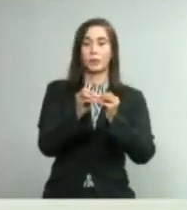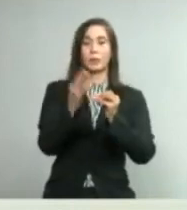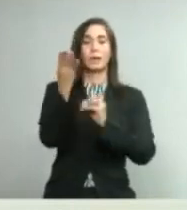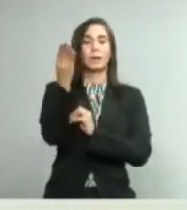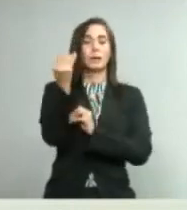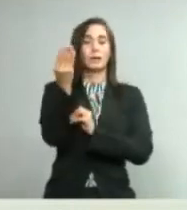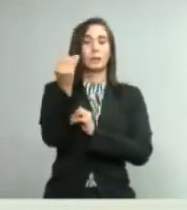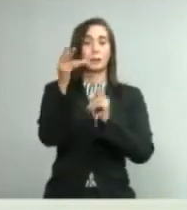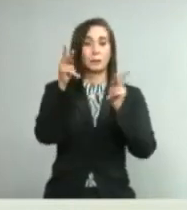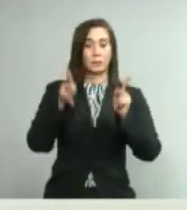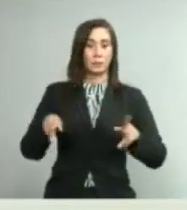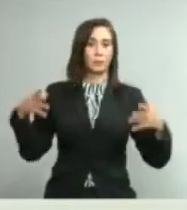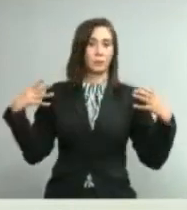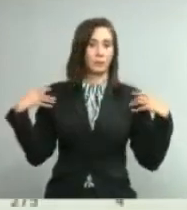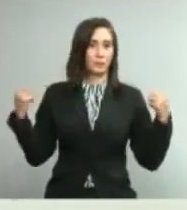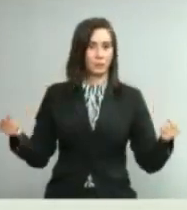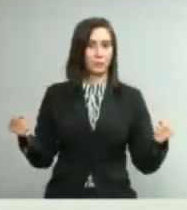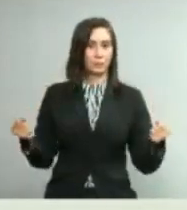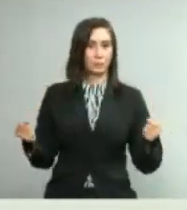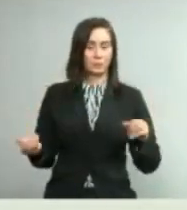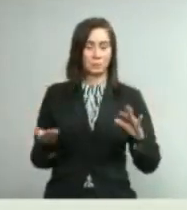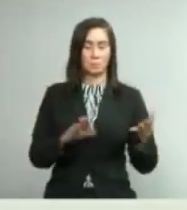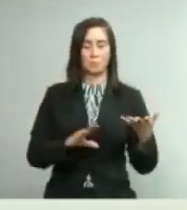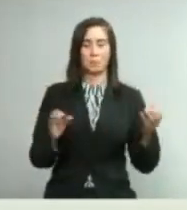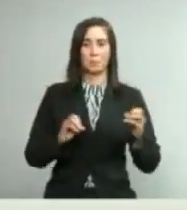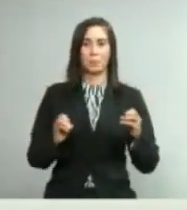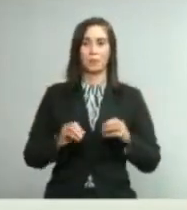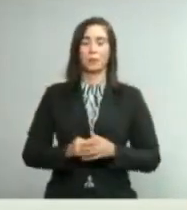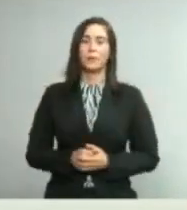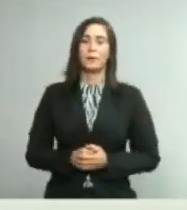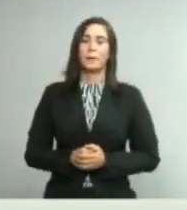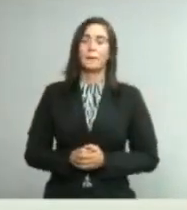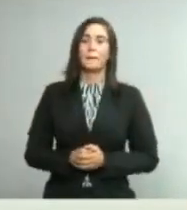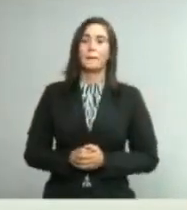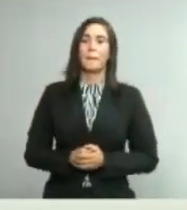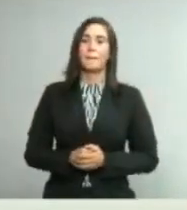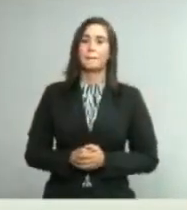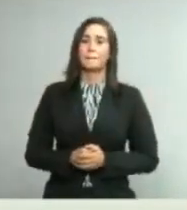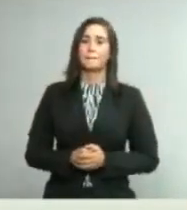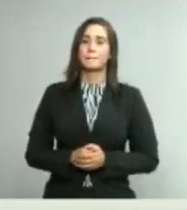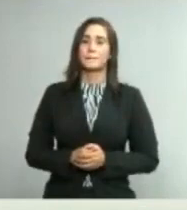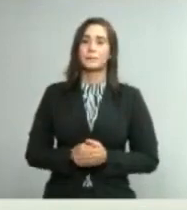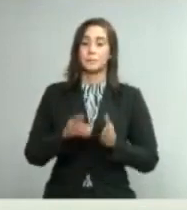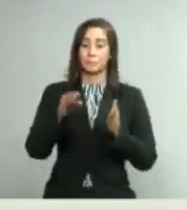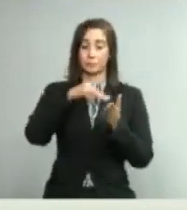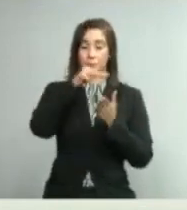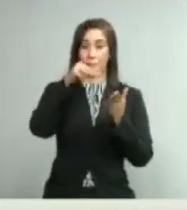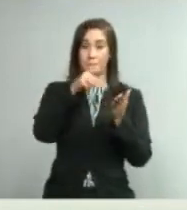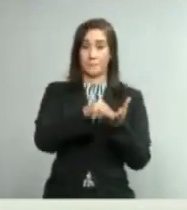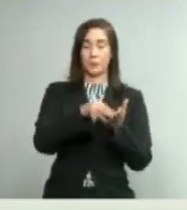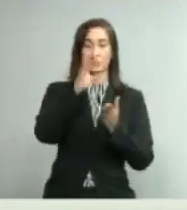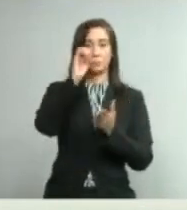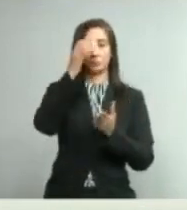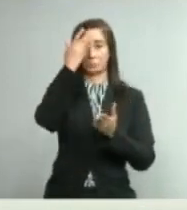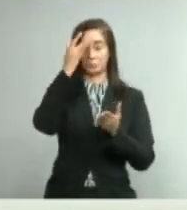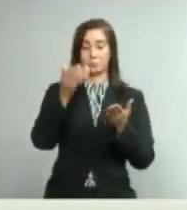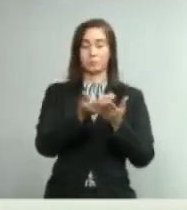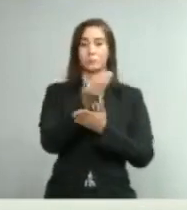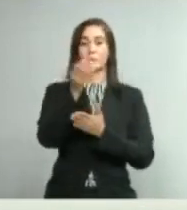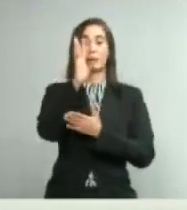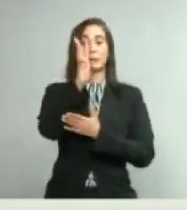14 recuperados, cero fallecimientos. Valverde, cero casos nuevos,